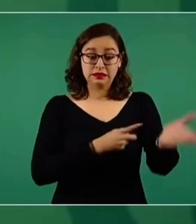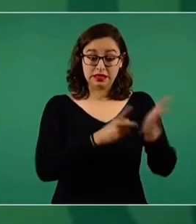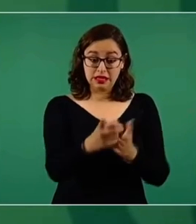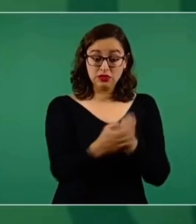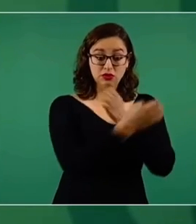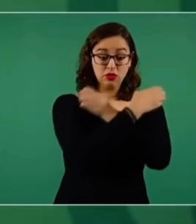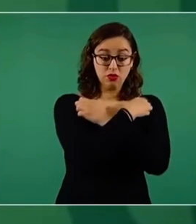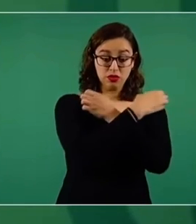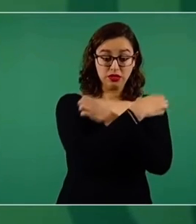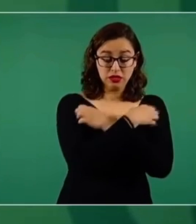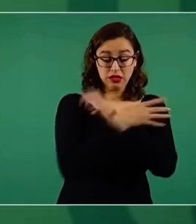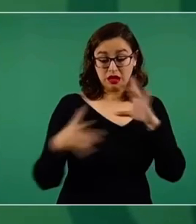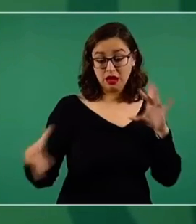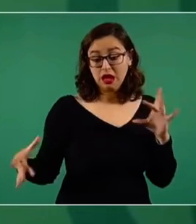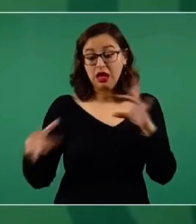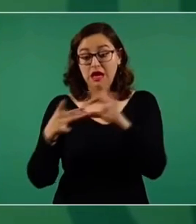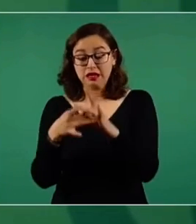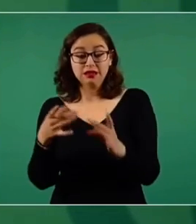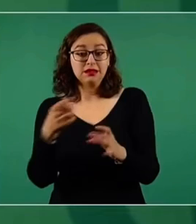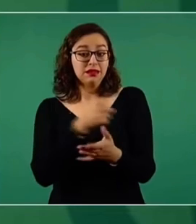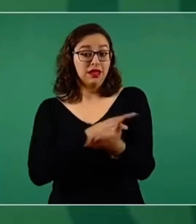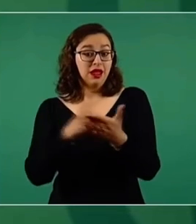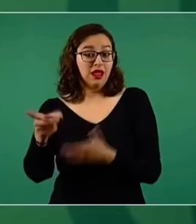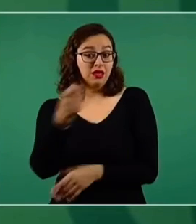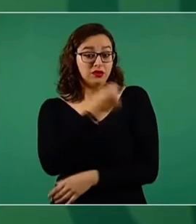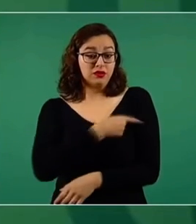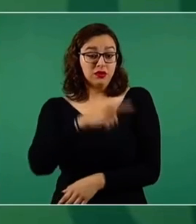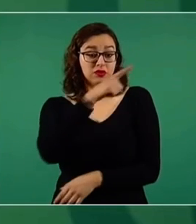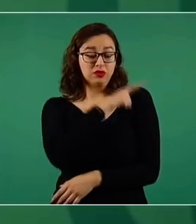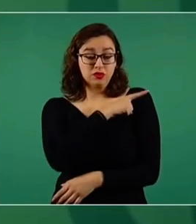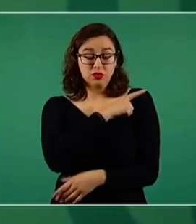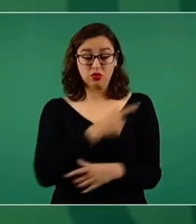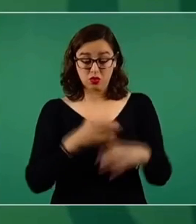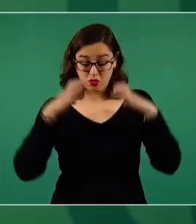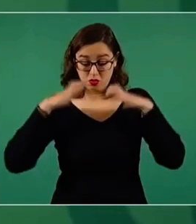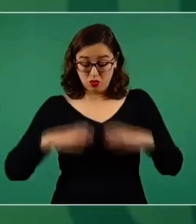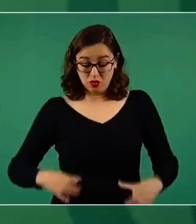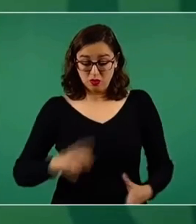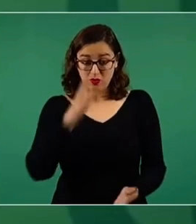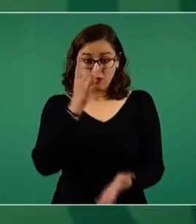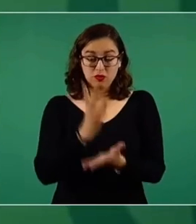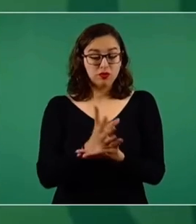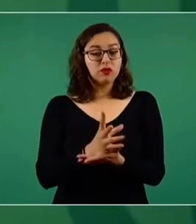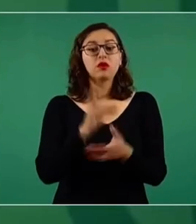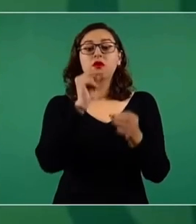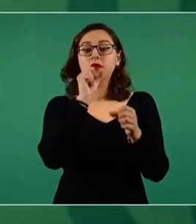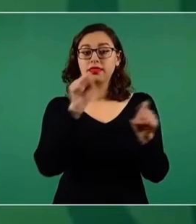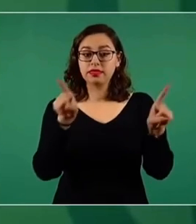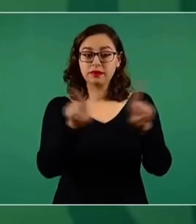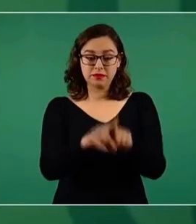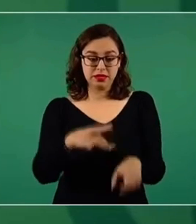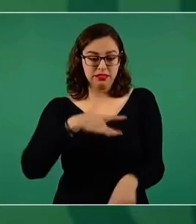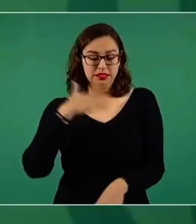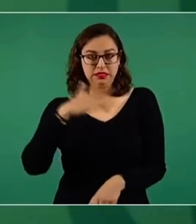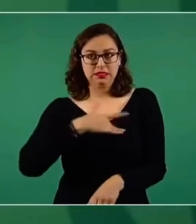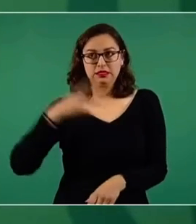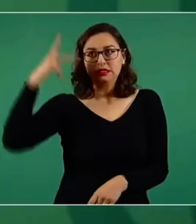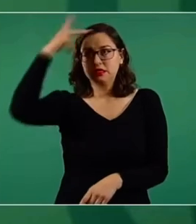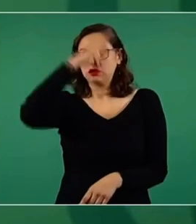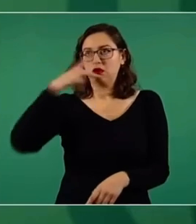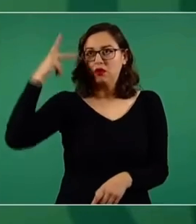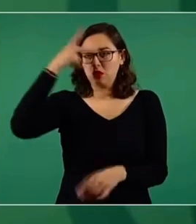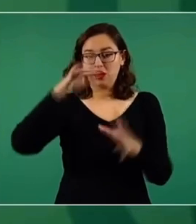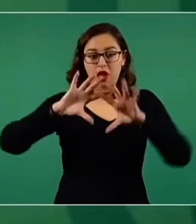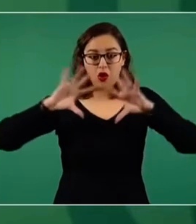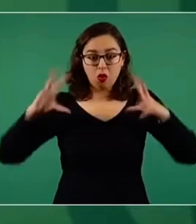solamente es una salud física, ayer lo mencionaba, es también una salud emocional, una salud social de integración.